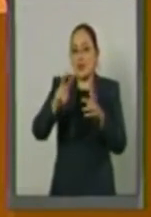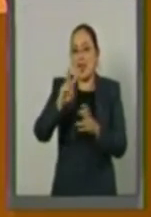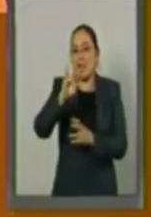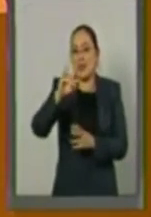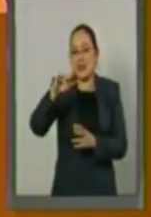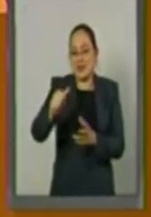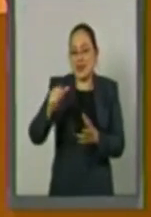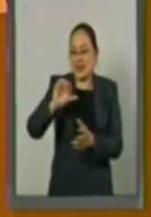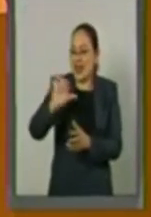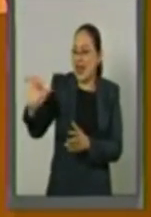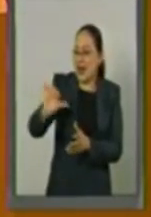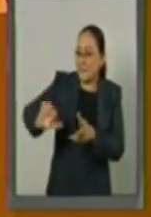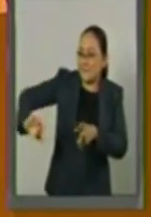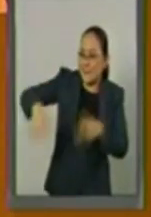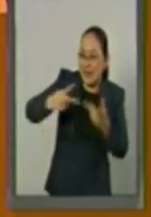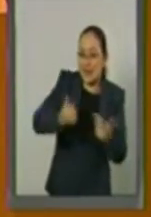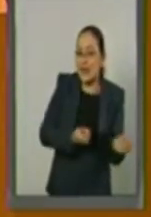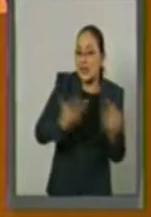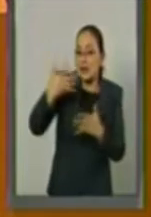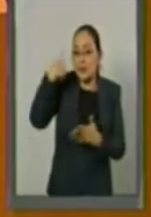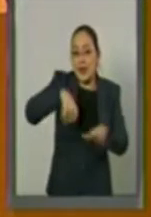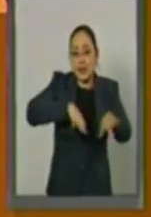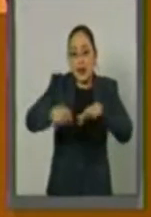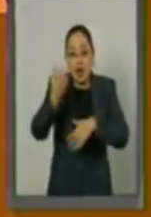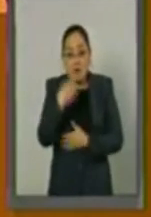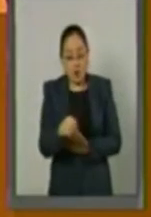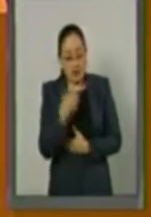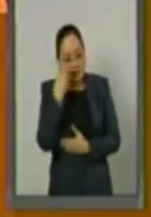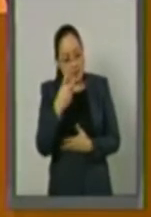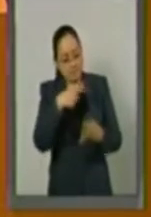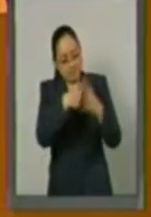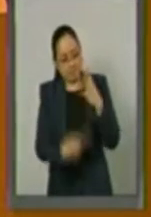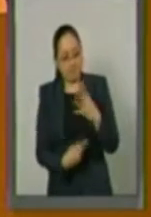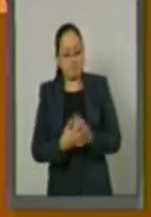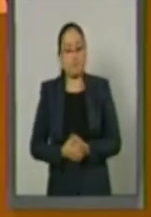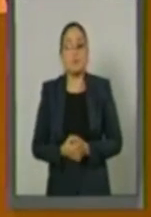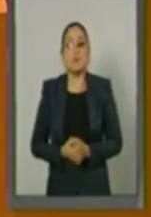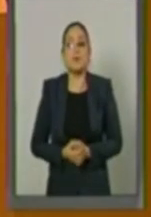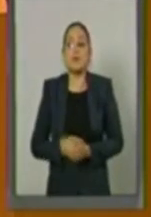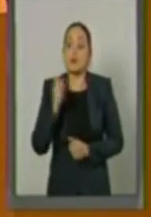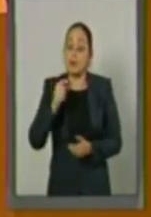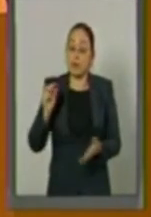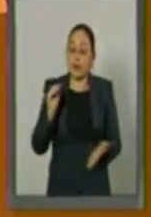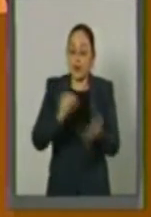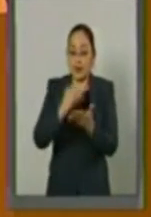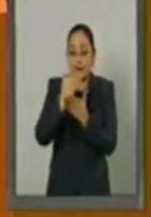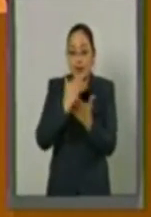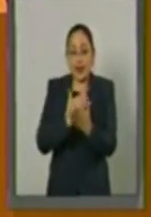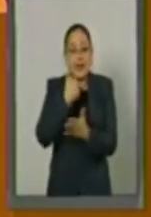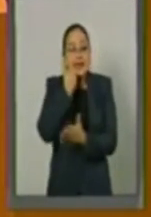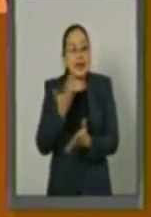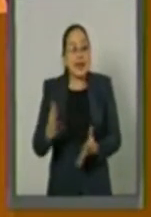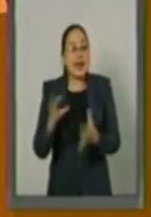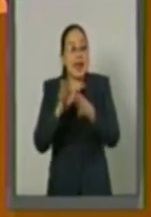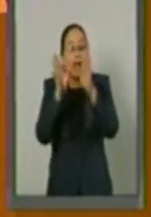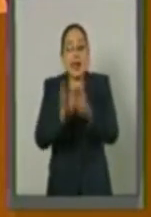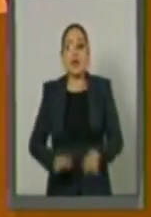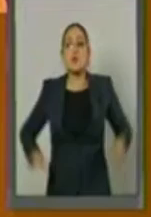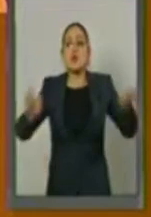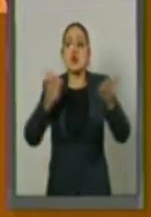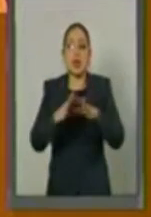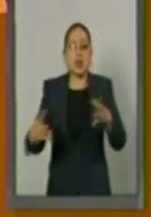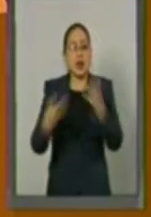Es importante señalar que dentro del proceso preparatorio se prevé y reitera la importancia de la